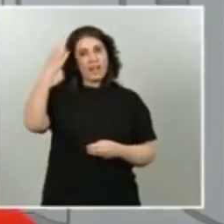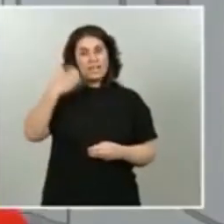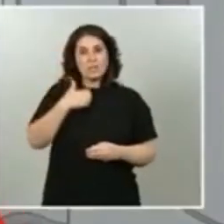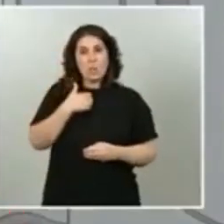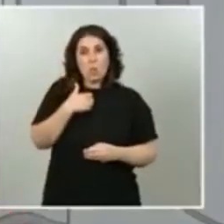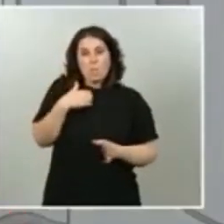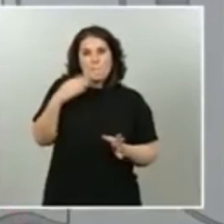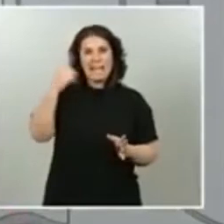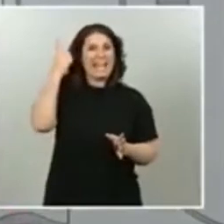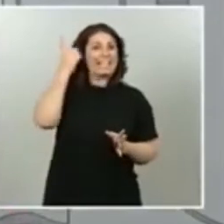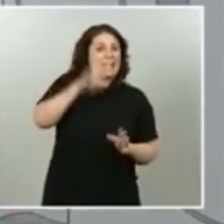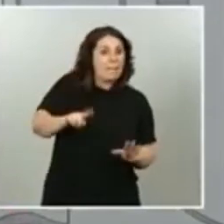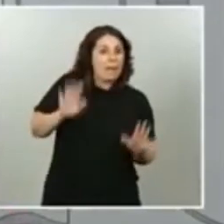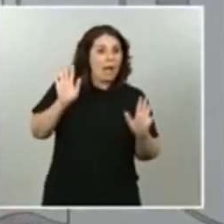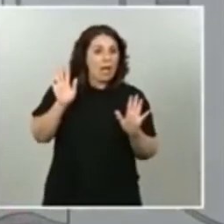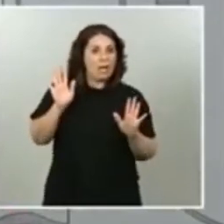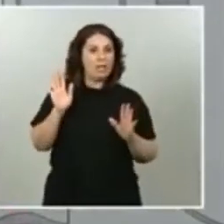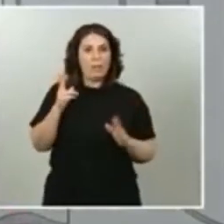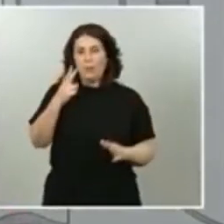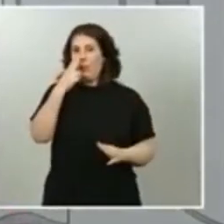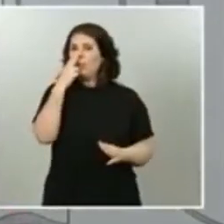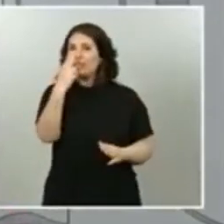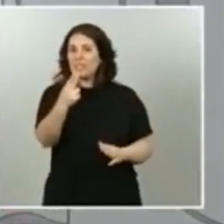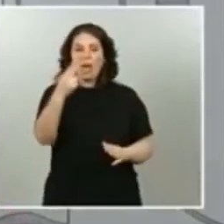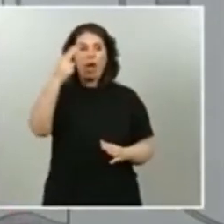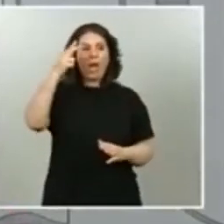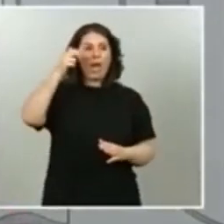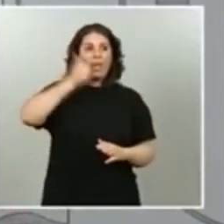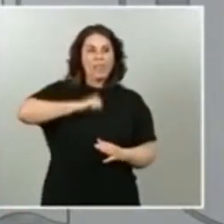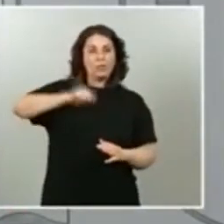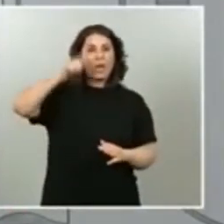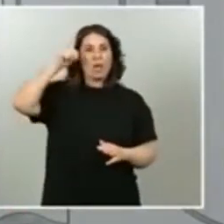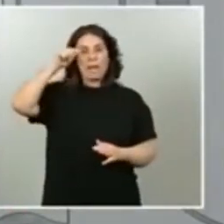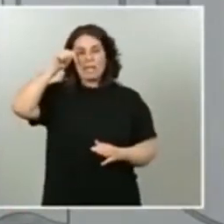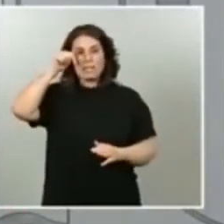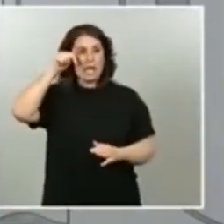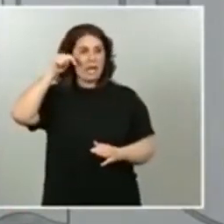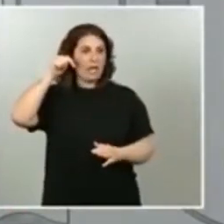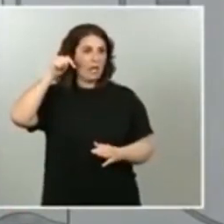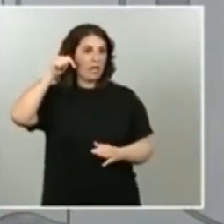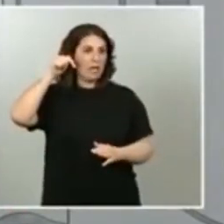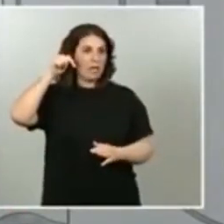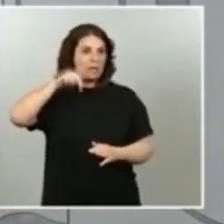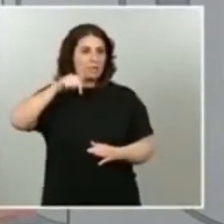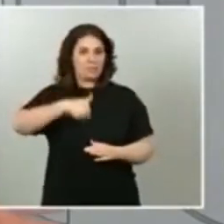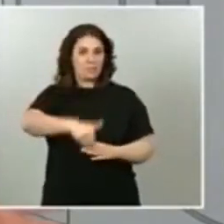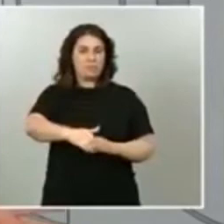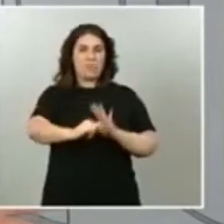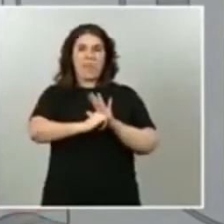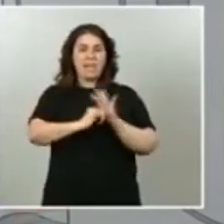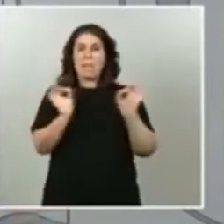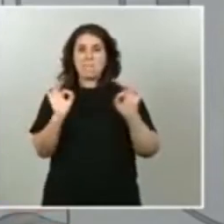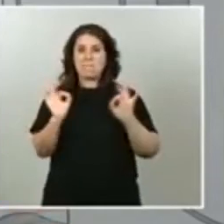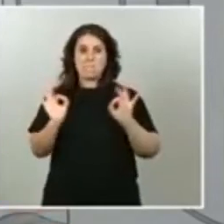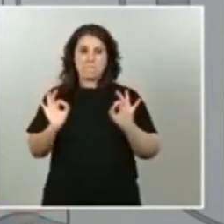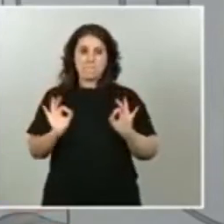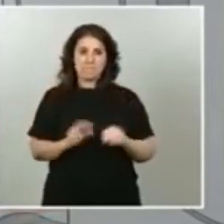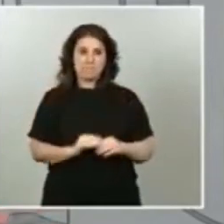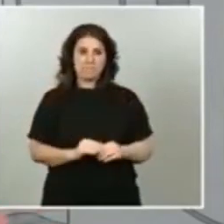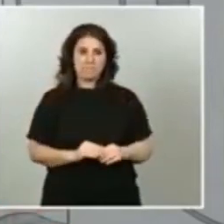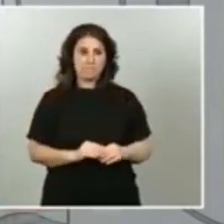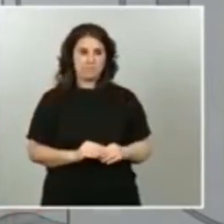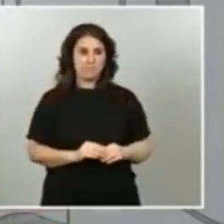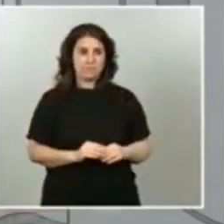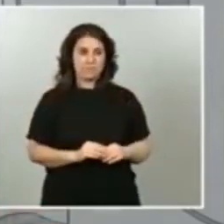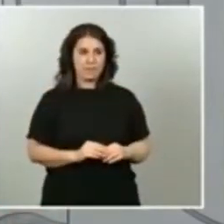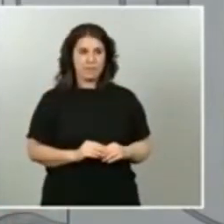agenda una visita a Ceuta o a Melilla en este corto plazo de tiempo en cualquier caso son circunstancias que